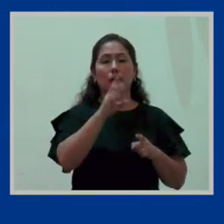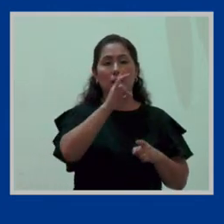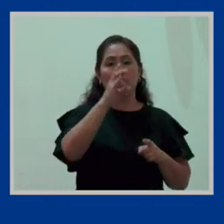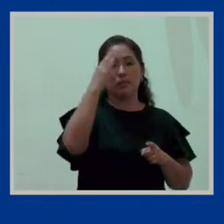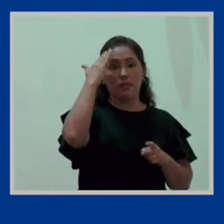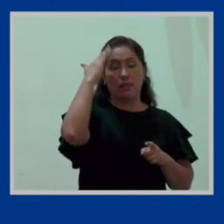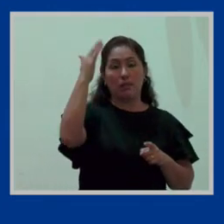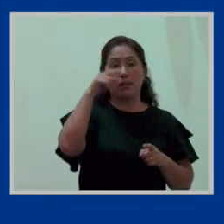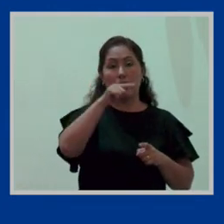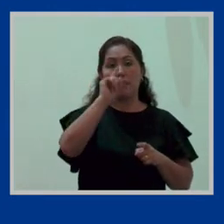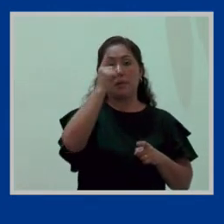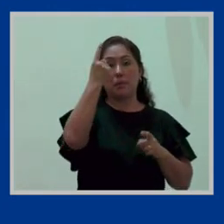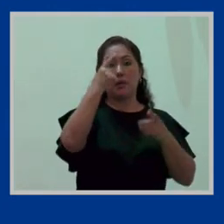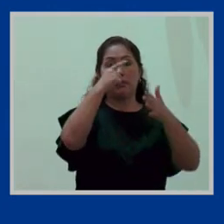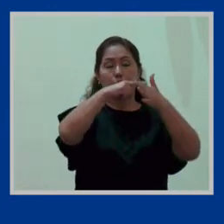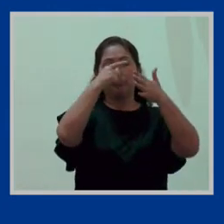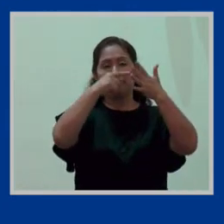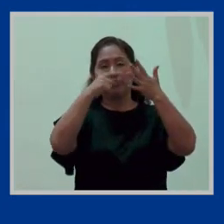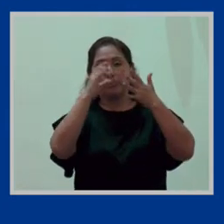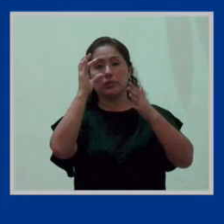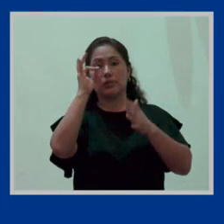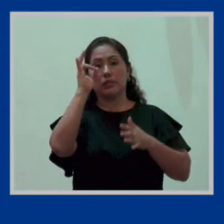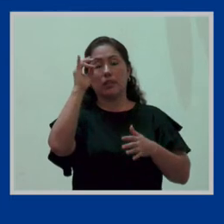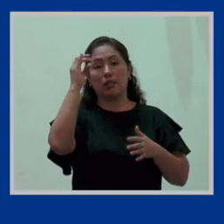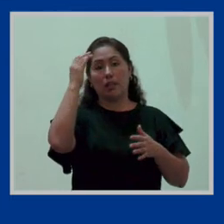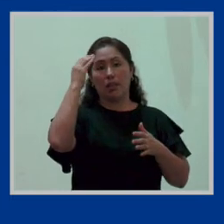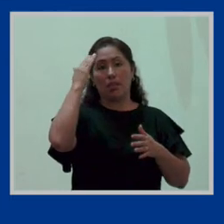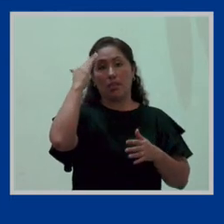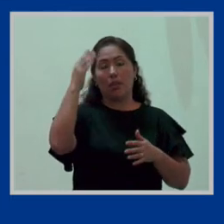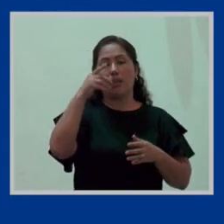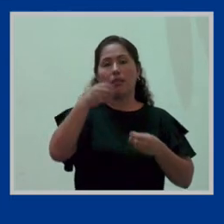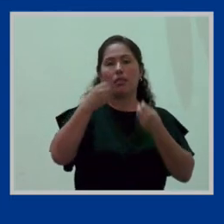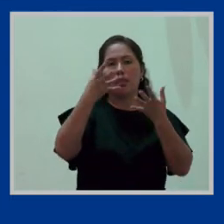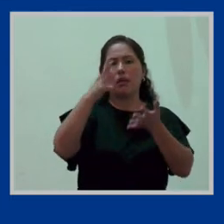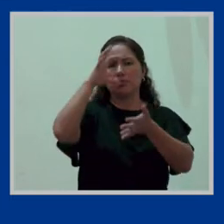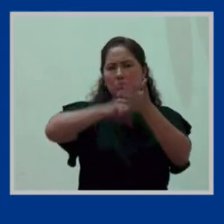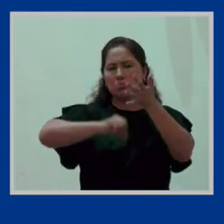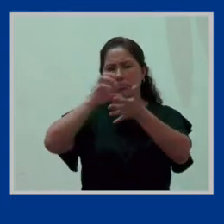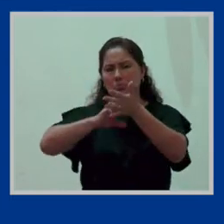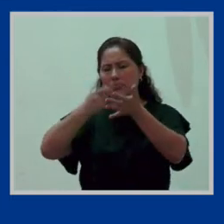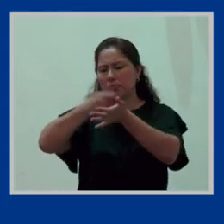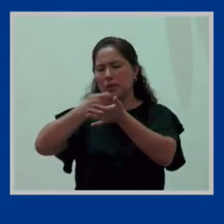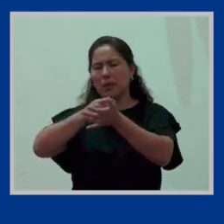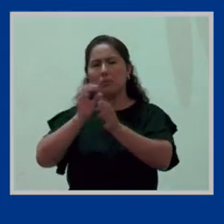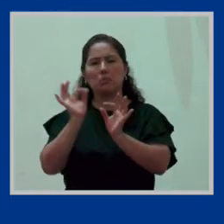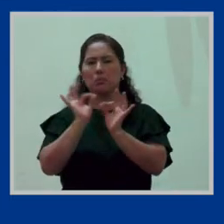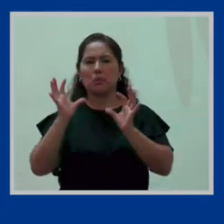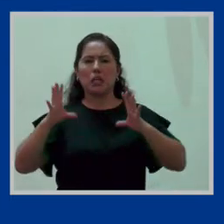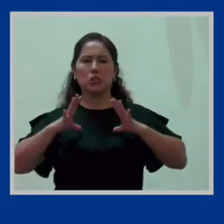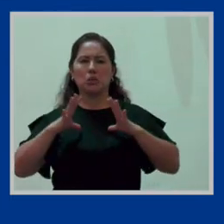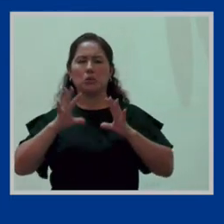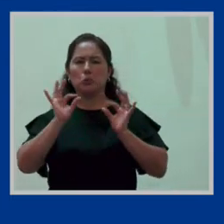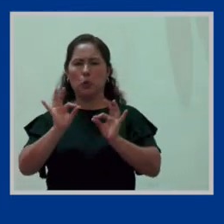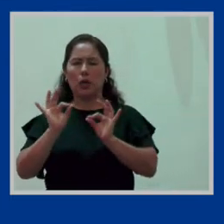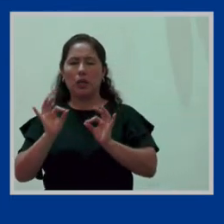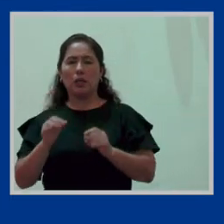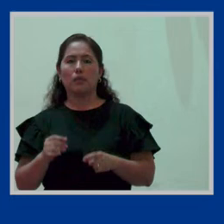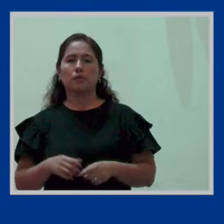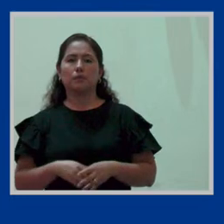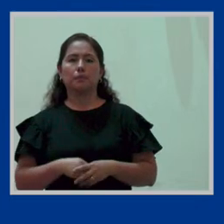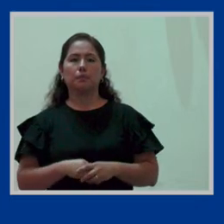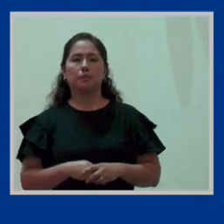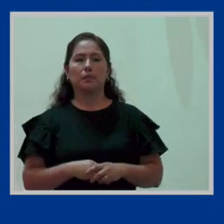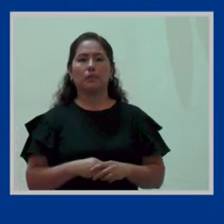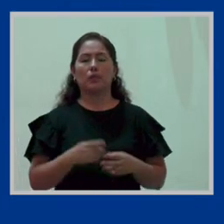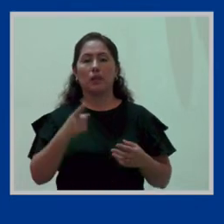días, estos siete primeros días, yo no los voy a compensar, ni me los van a descontar de mis vacaciones. Solo el exceso.